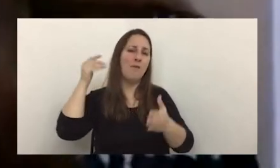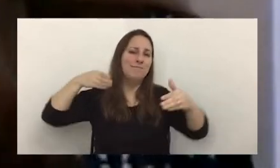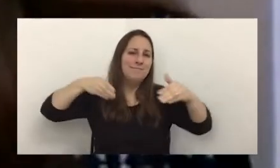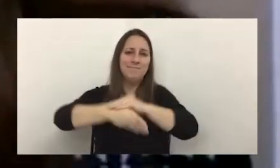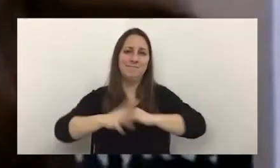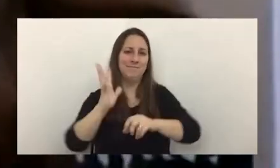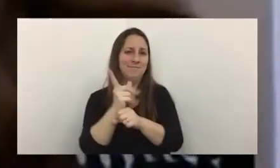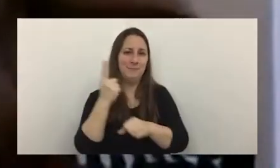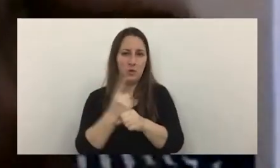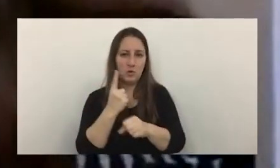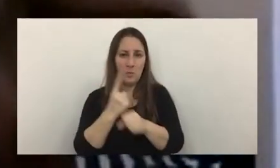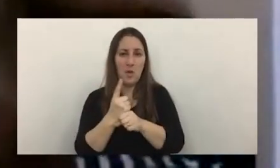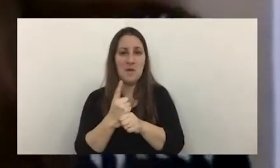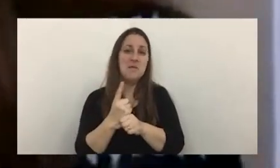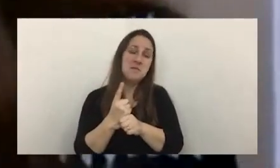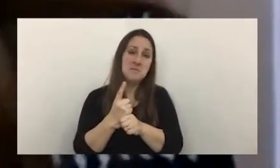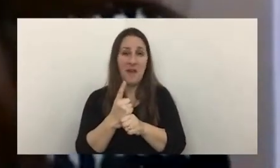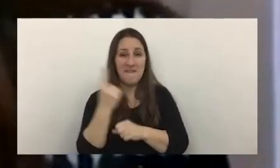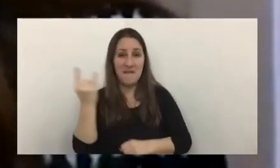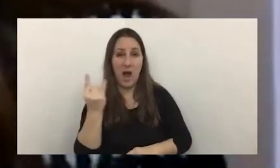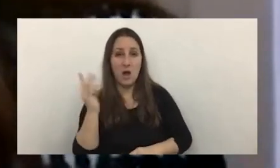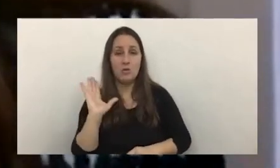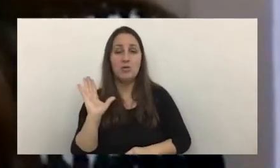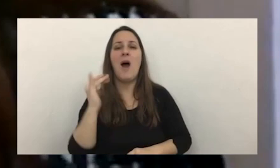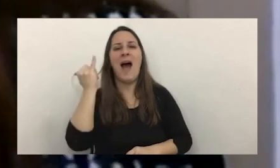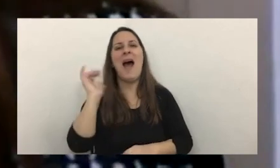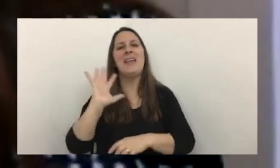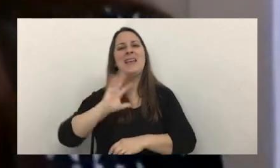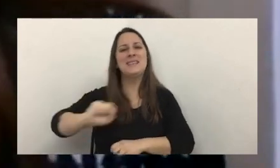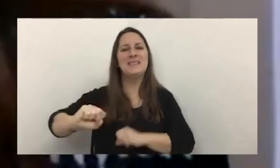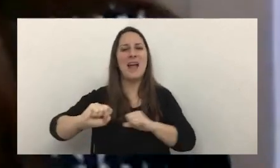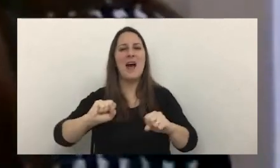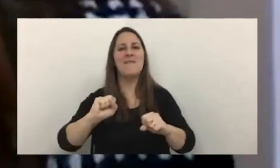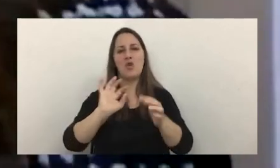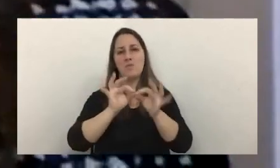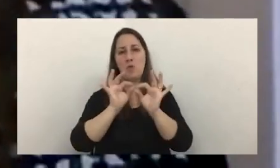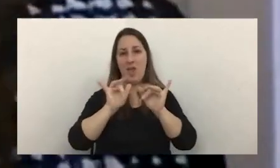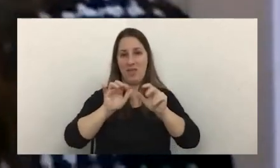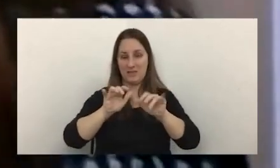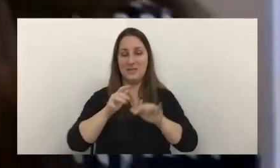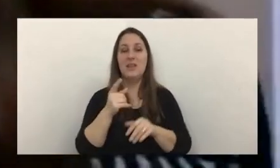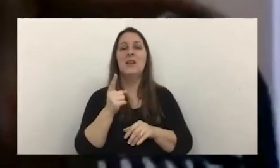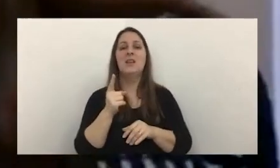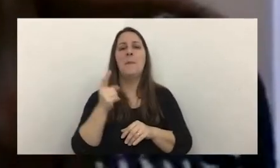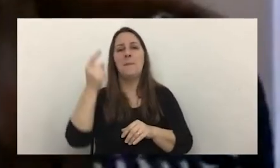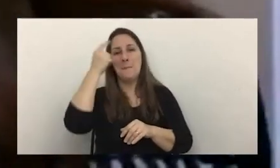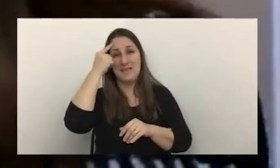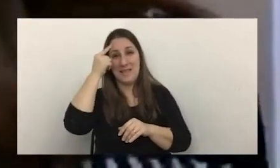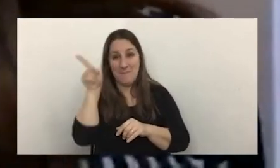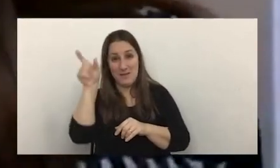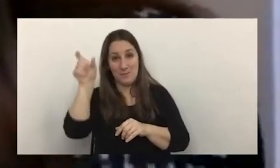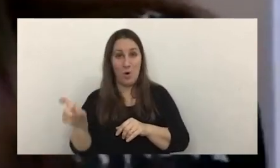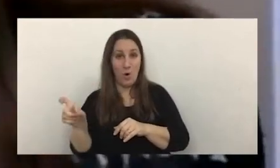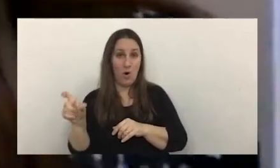entiendo que esa afirmación es falsa digo se realizan estafas con criptoactivos y enlazándome a la pregunta del